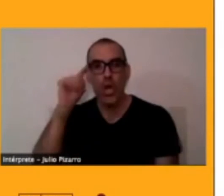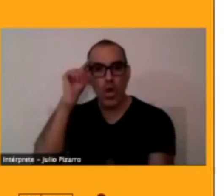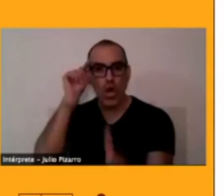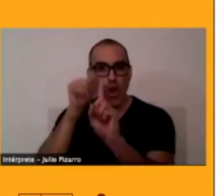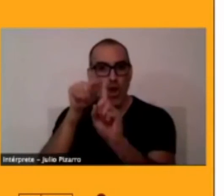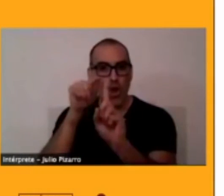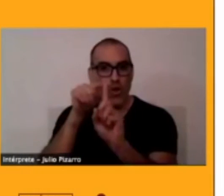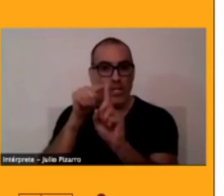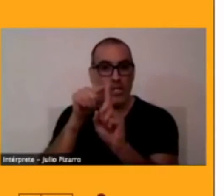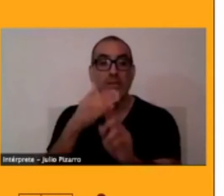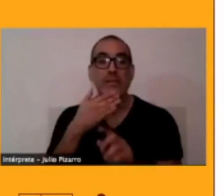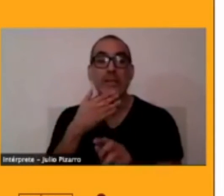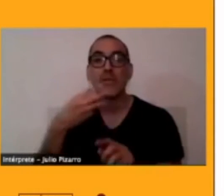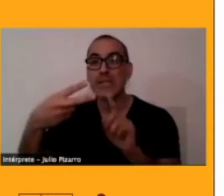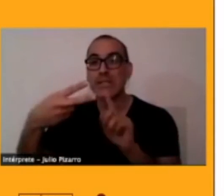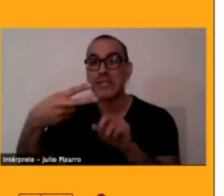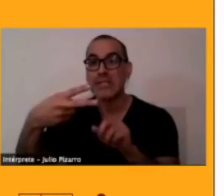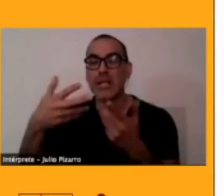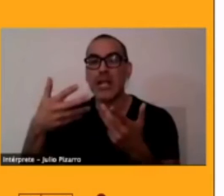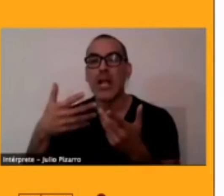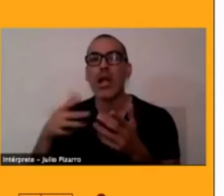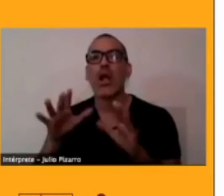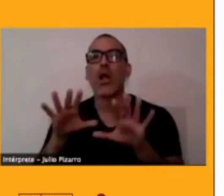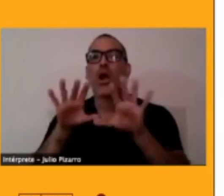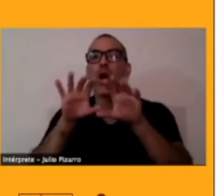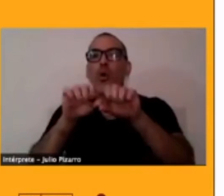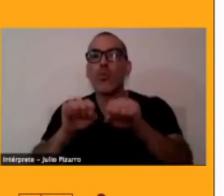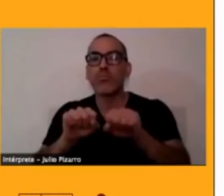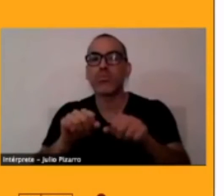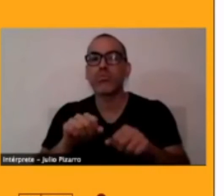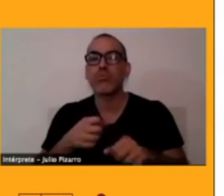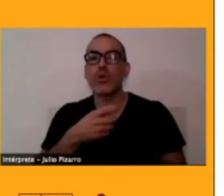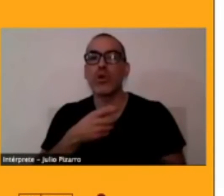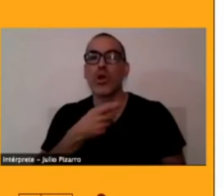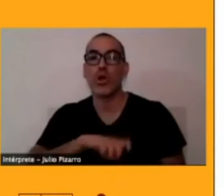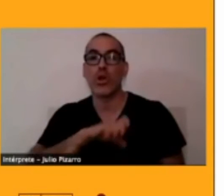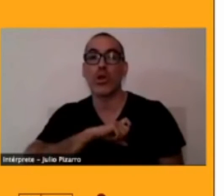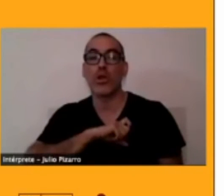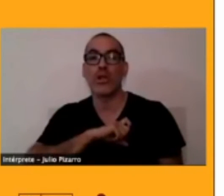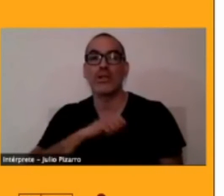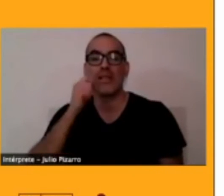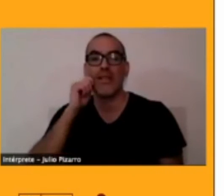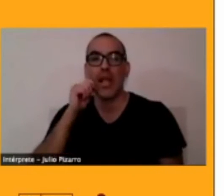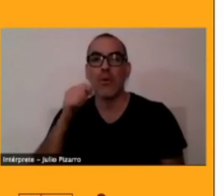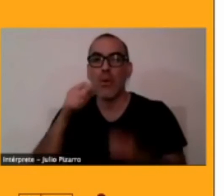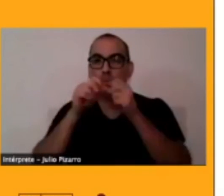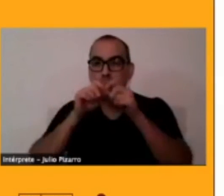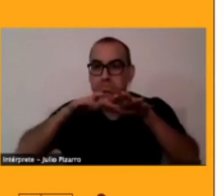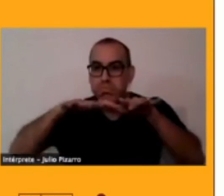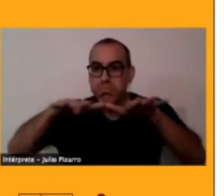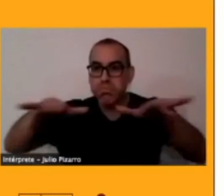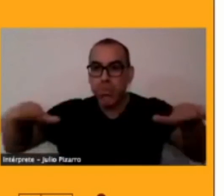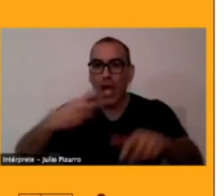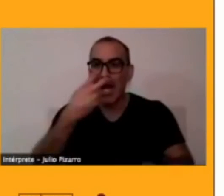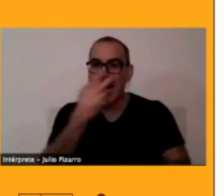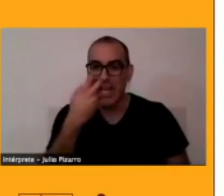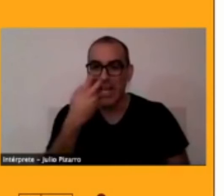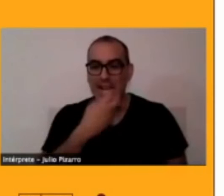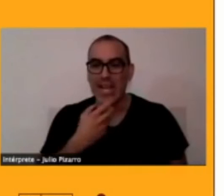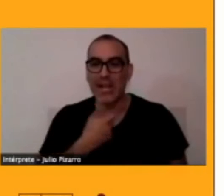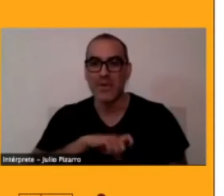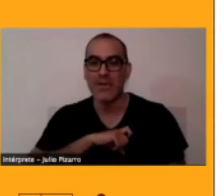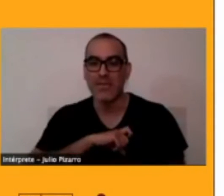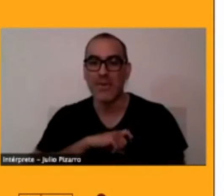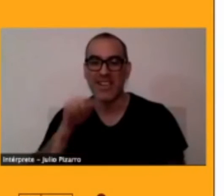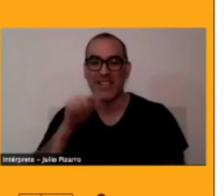que era evangelización y, qué sé yo, expansión en este territorio. Y se usó la lengua como medio de